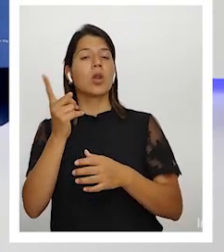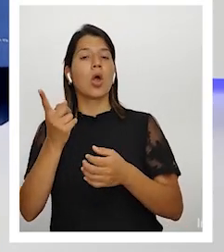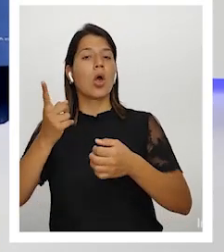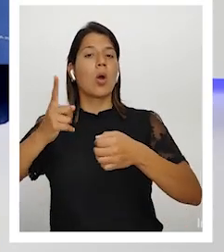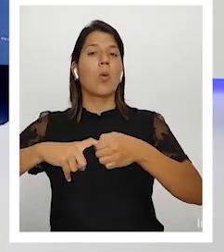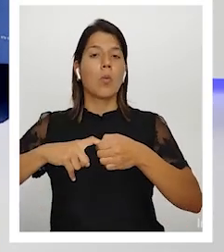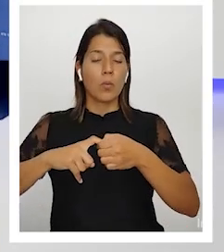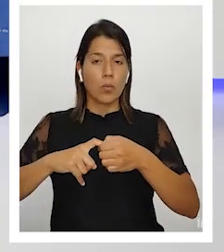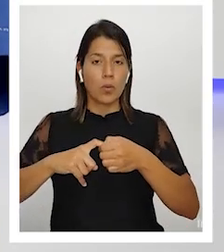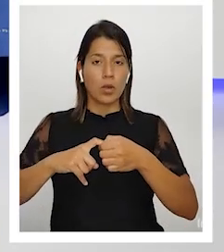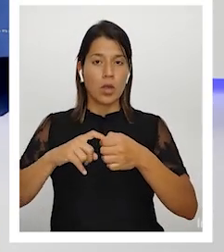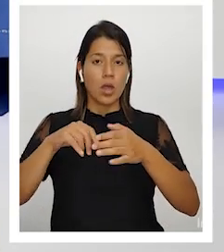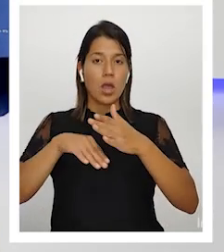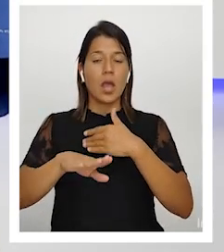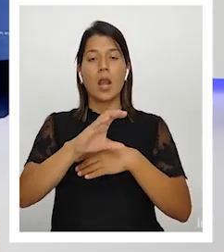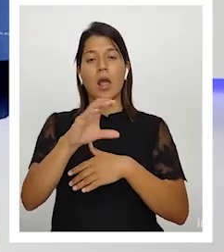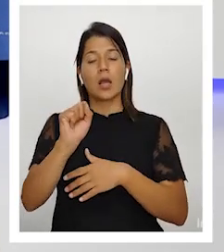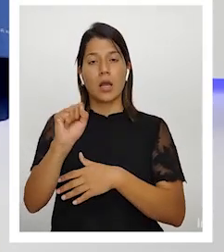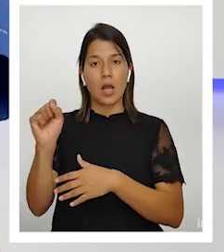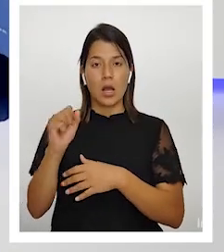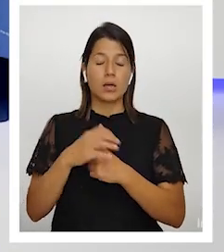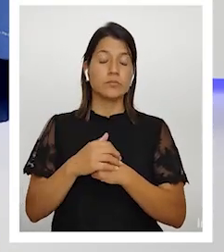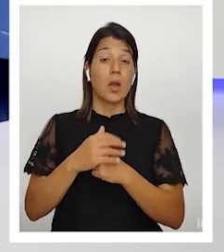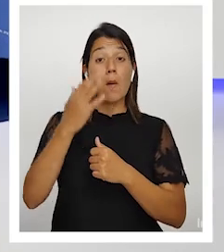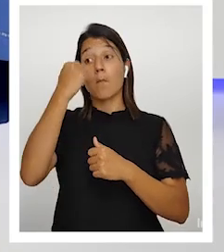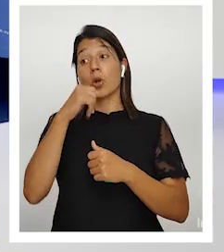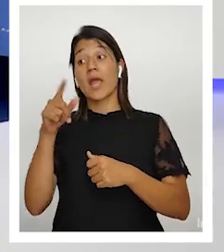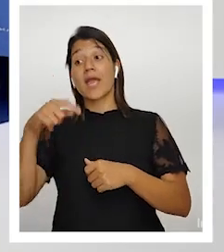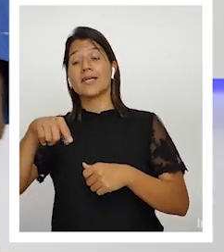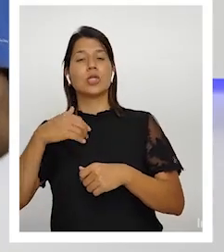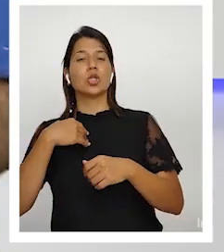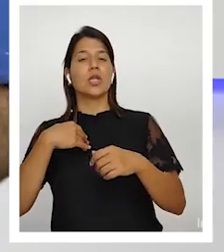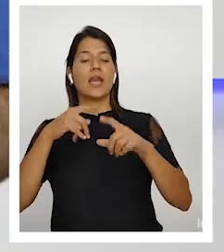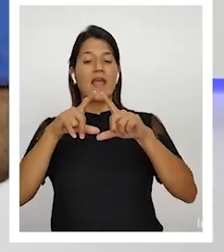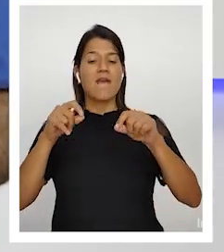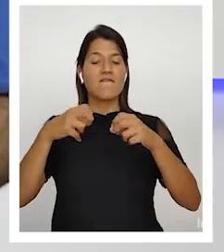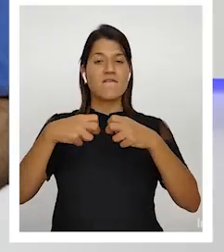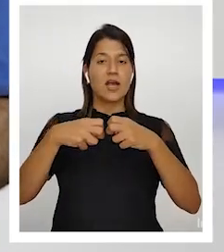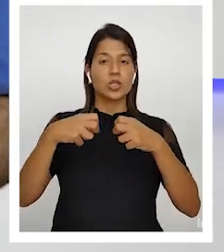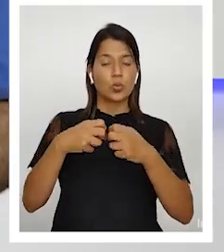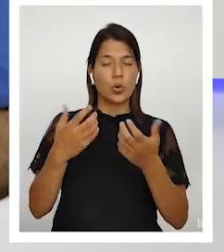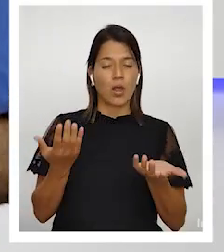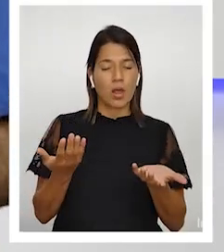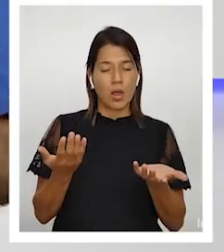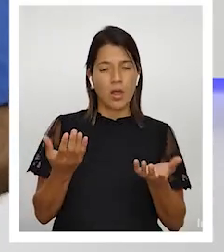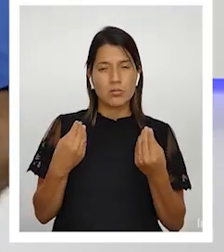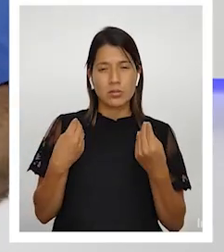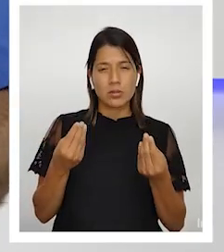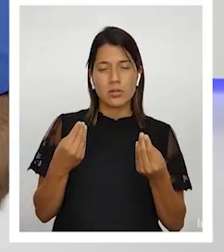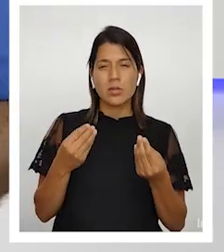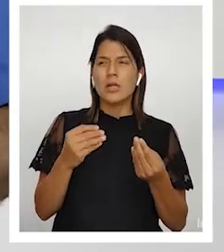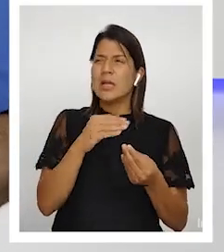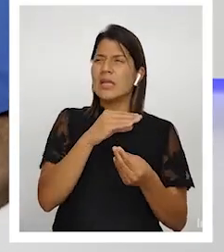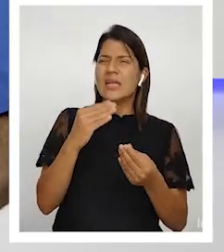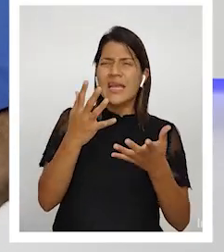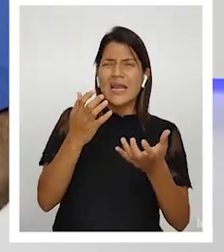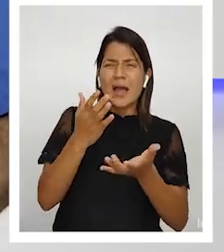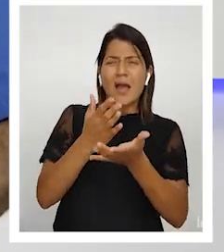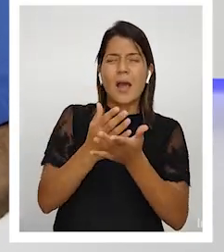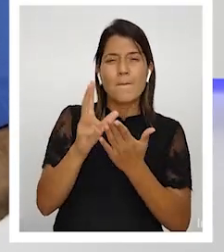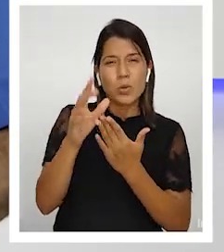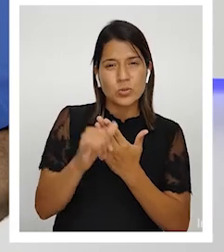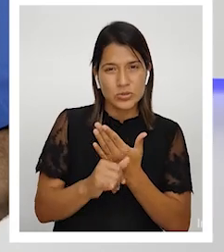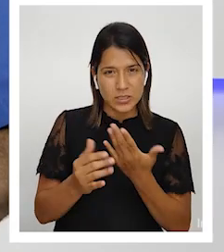la caja de seguro porque no tiene factura timbrada porque ¿no? y querían parar eso mire una una